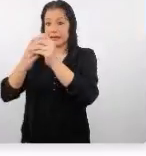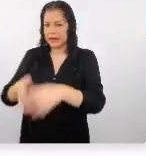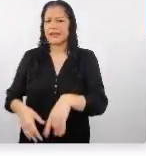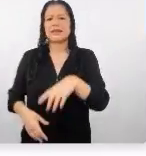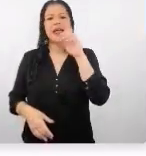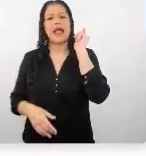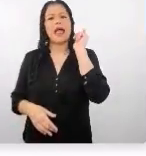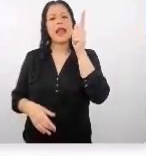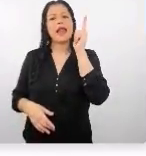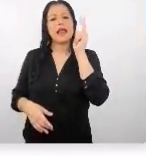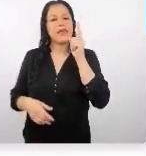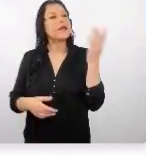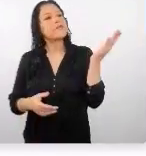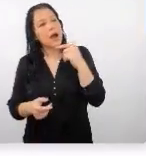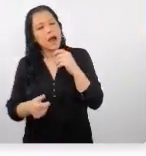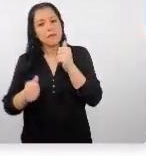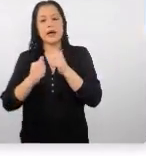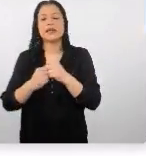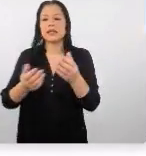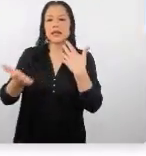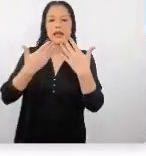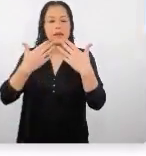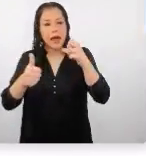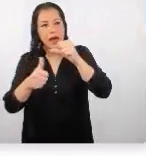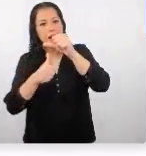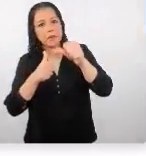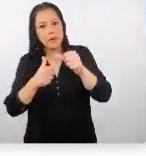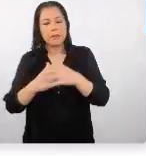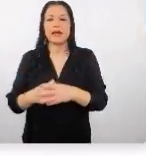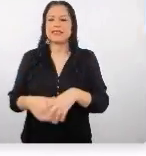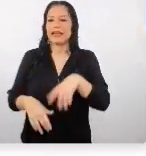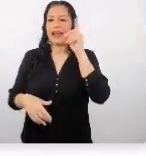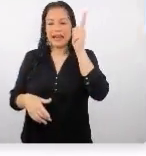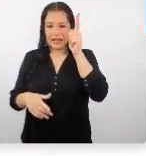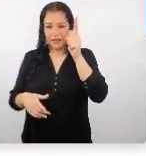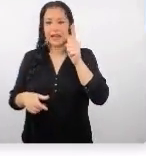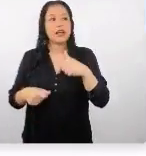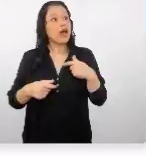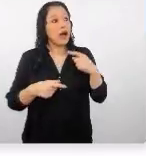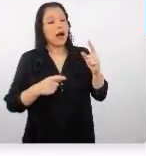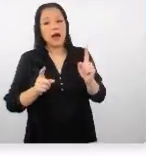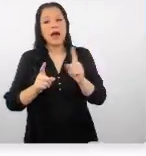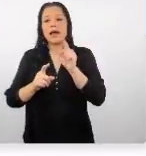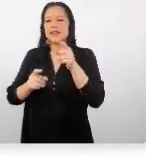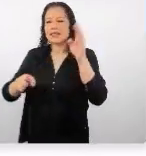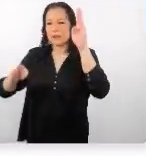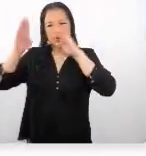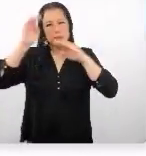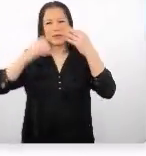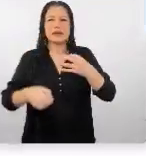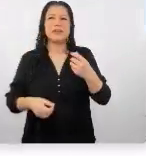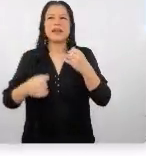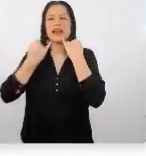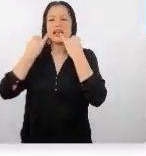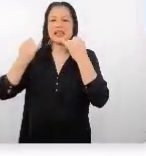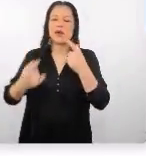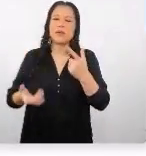esto ¿no? el líder tiene que coordinar con el grupo ¿no? esa es la mayor preocupación con el tema del idioma